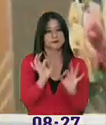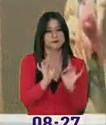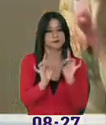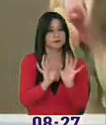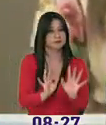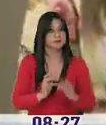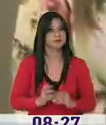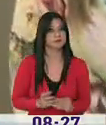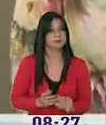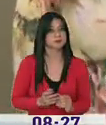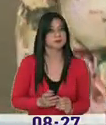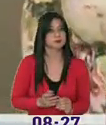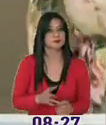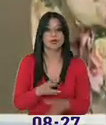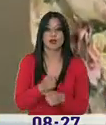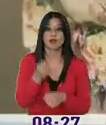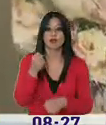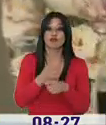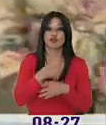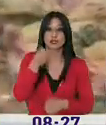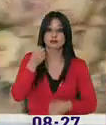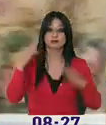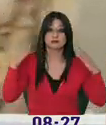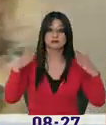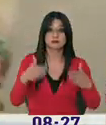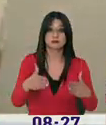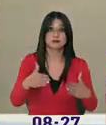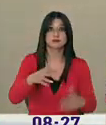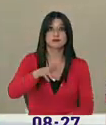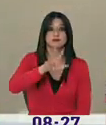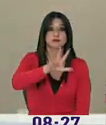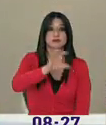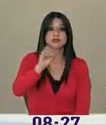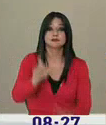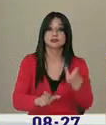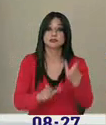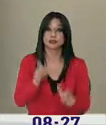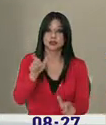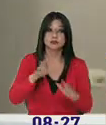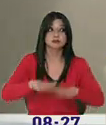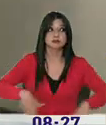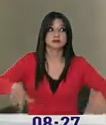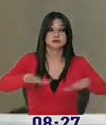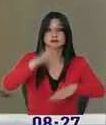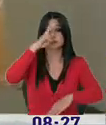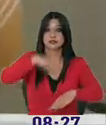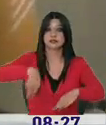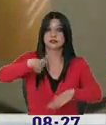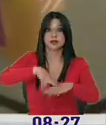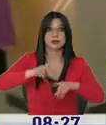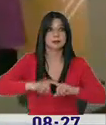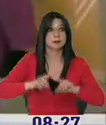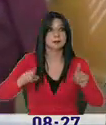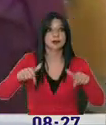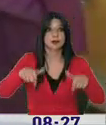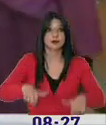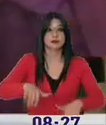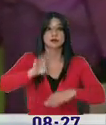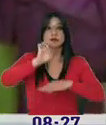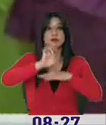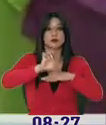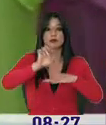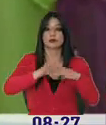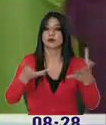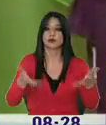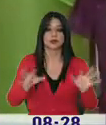señalar que en esta fundación se atienden alrededor de 300 pacientes de escala nacional. Sin embargo, en nuestro país no hay una